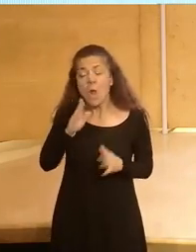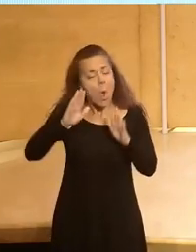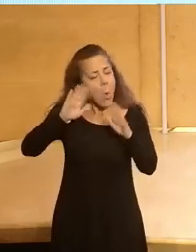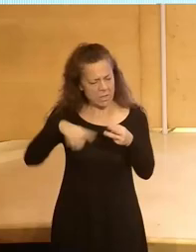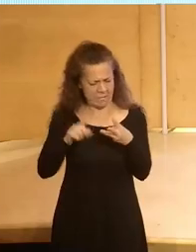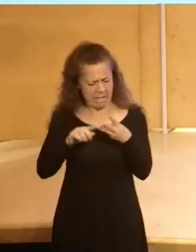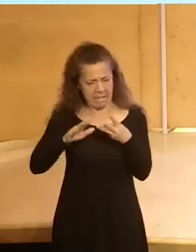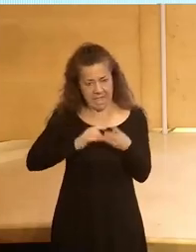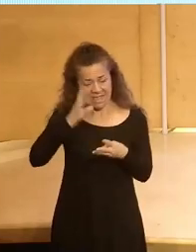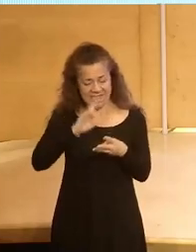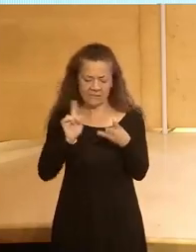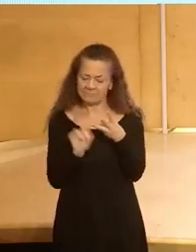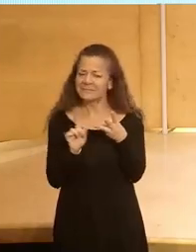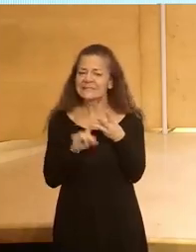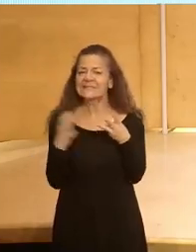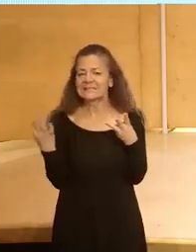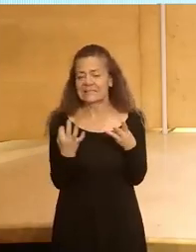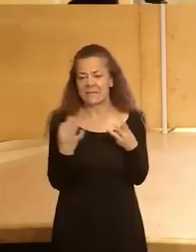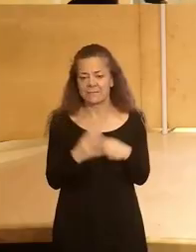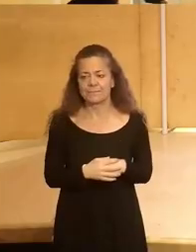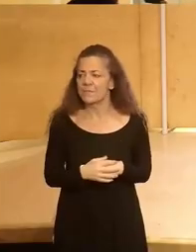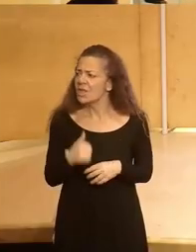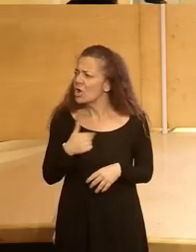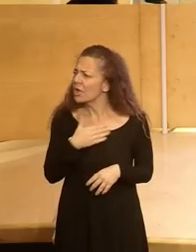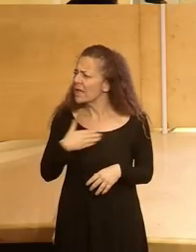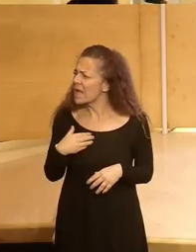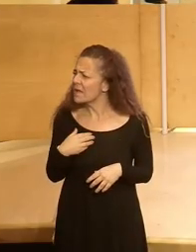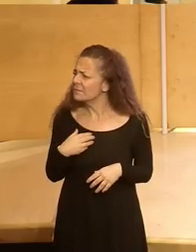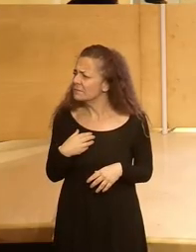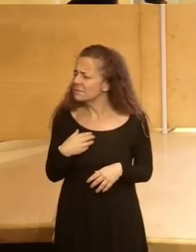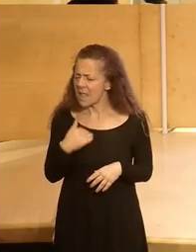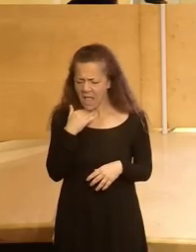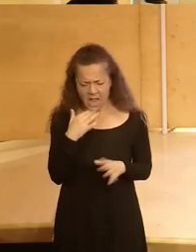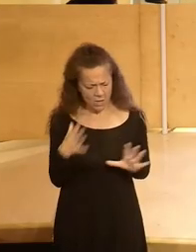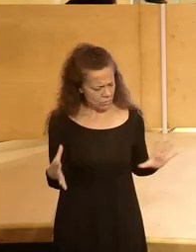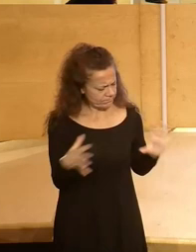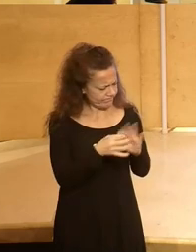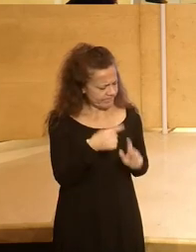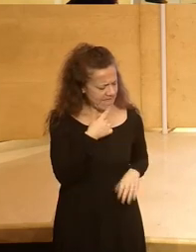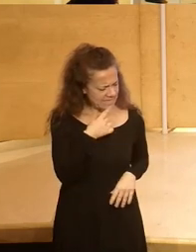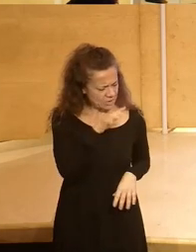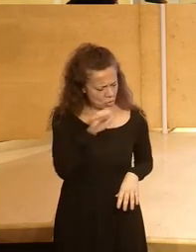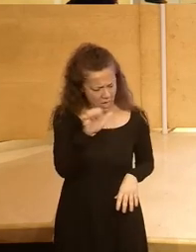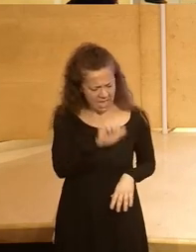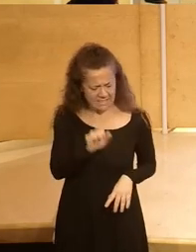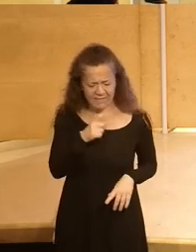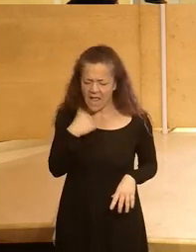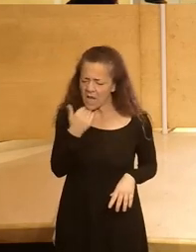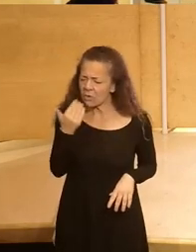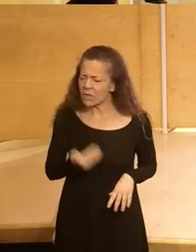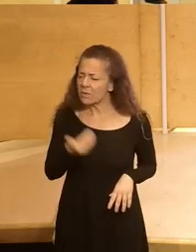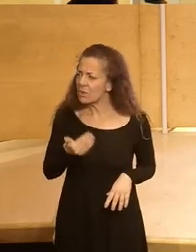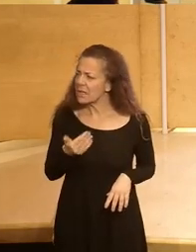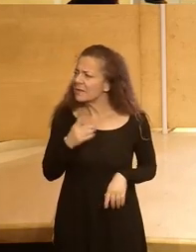idea que un tercer punto que era el que quería reaccionar a algo que has dicho Estefanía que me había parecido muy importante